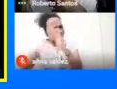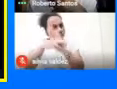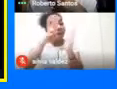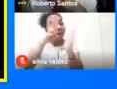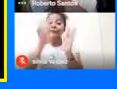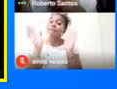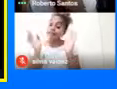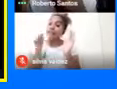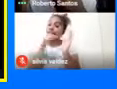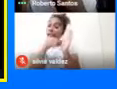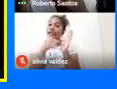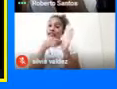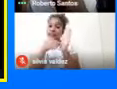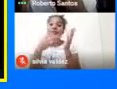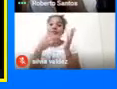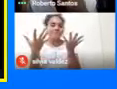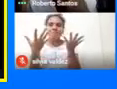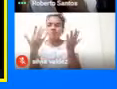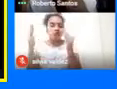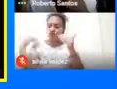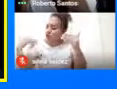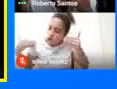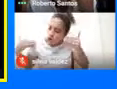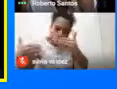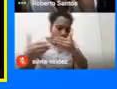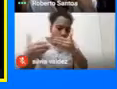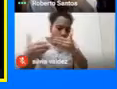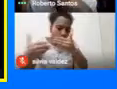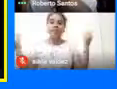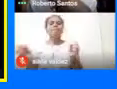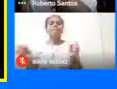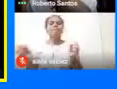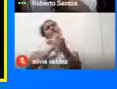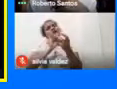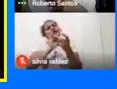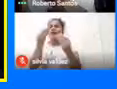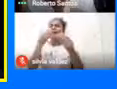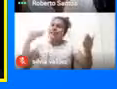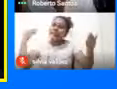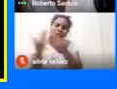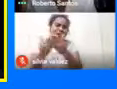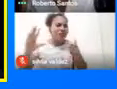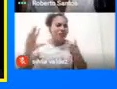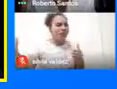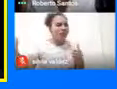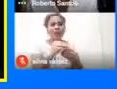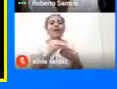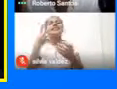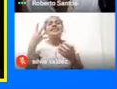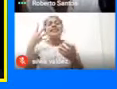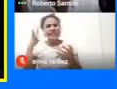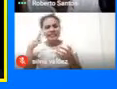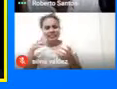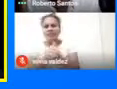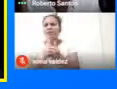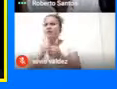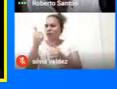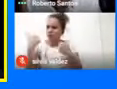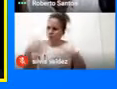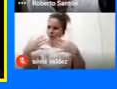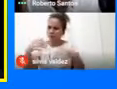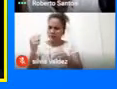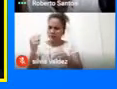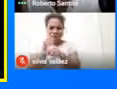Eso es De toda la vida Perfecto Muchísimas gracias A todos Silvia Has hecho una labor